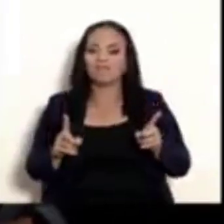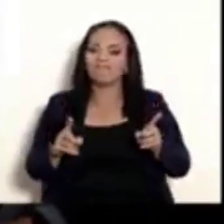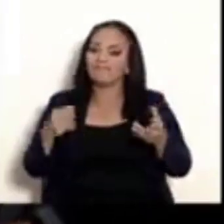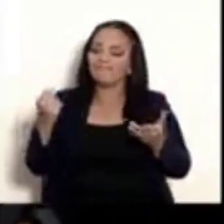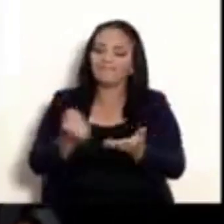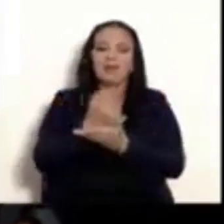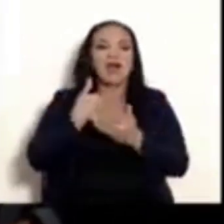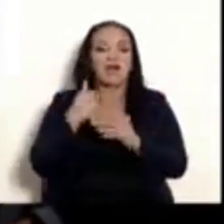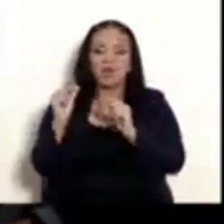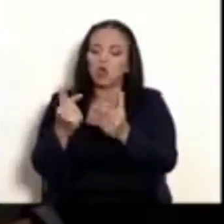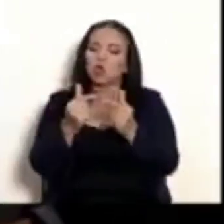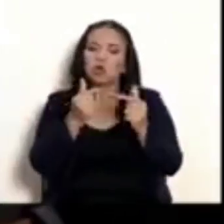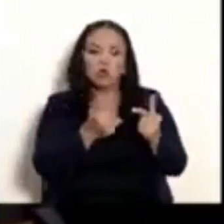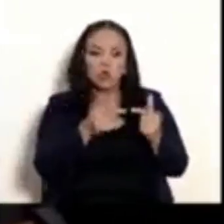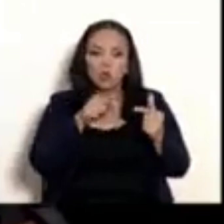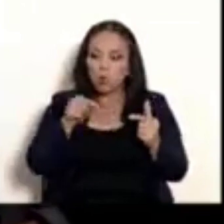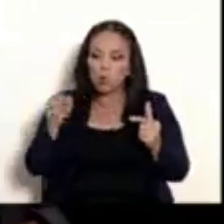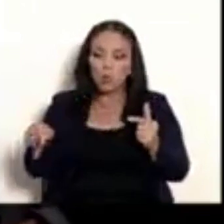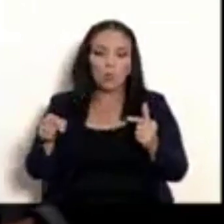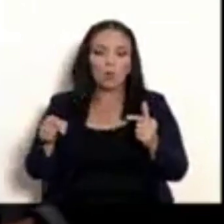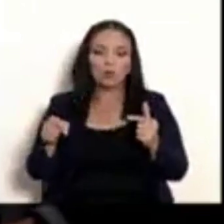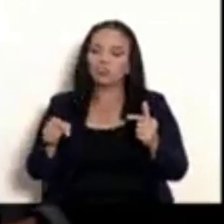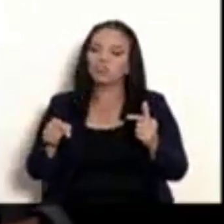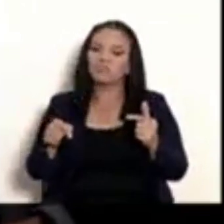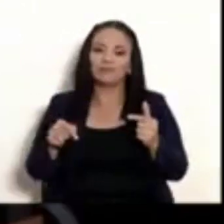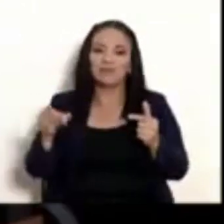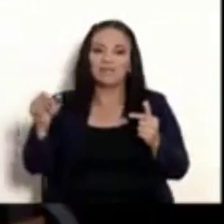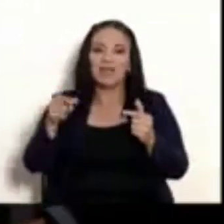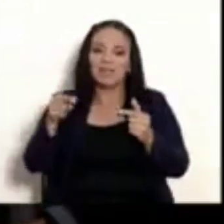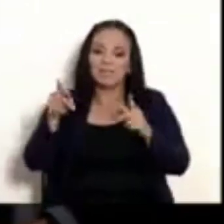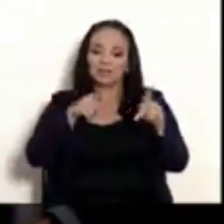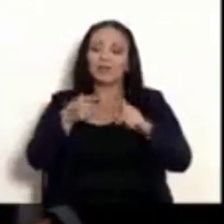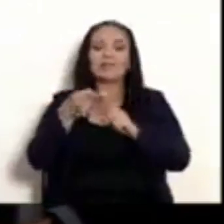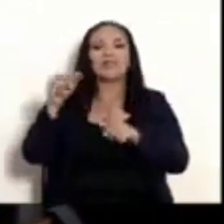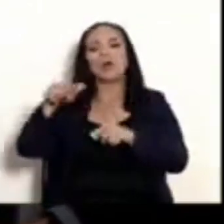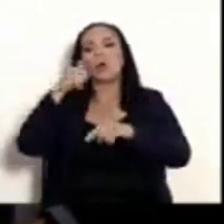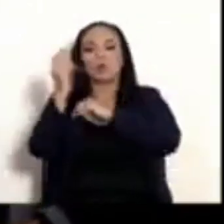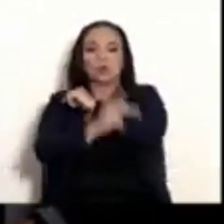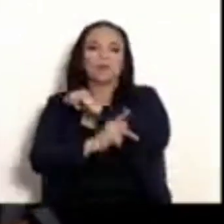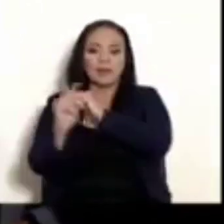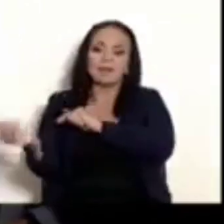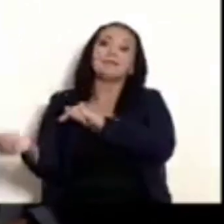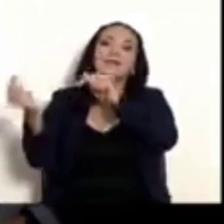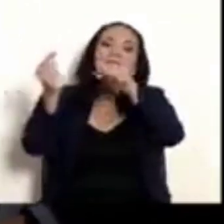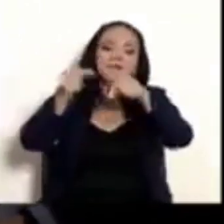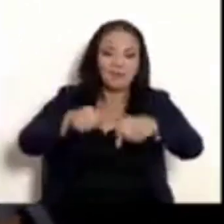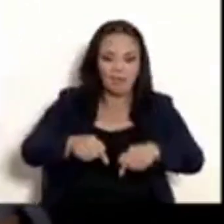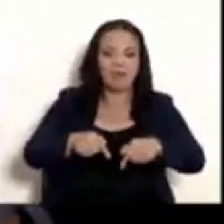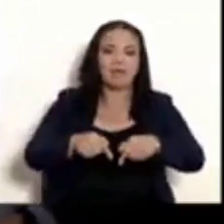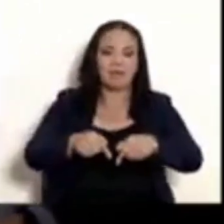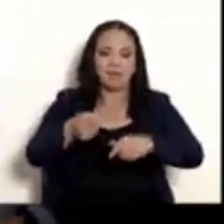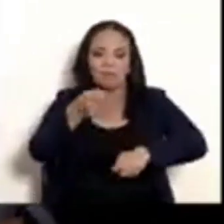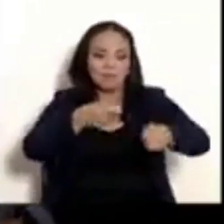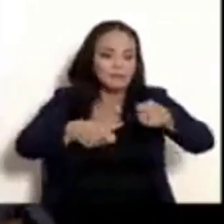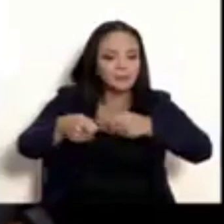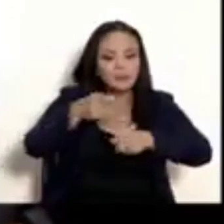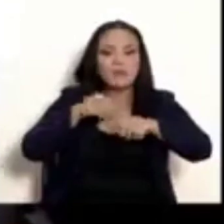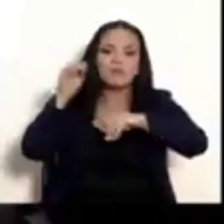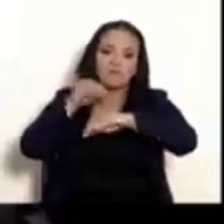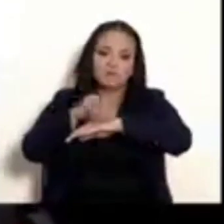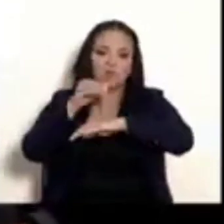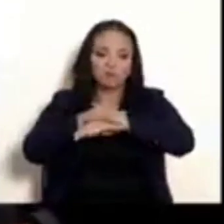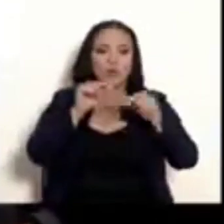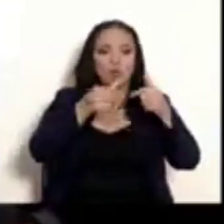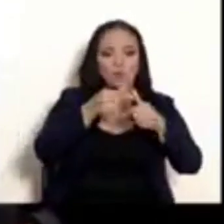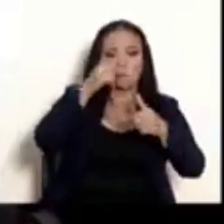criminales transculturizadas y transnacionalizadas bajo el influjo de los carteles mexicanos,